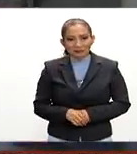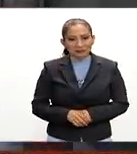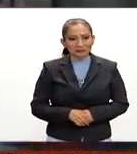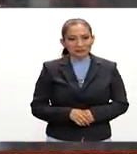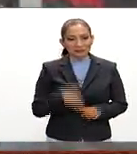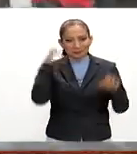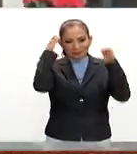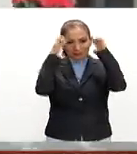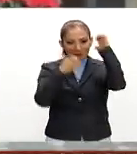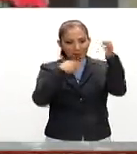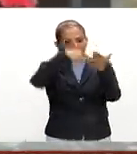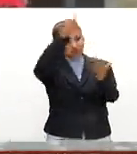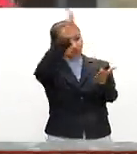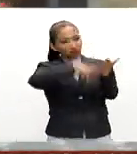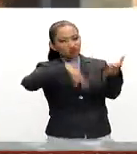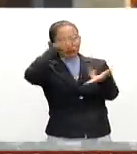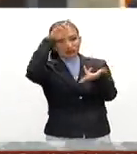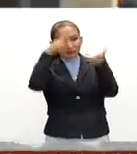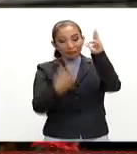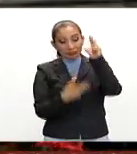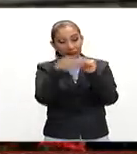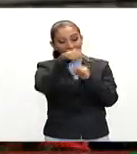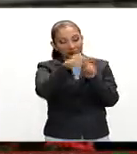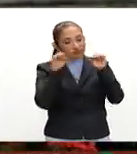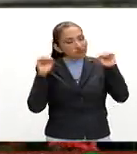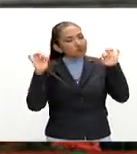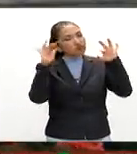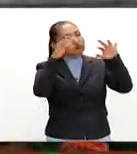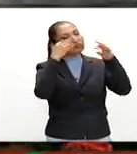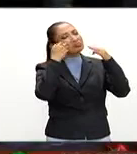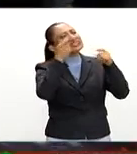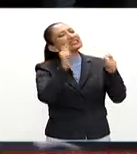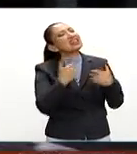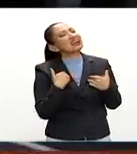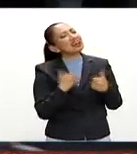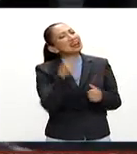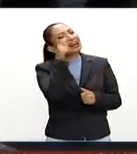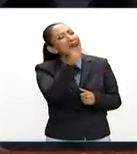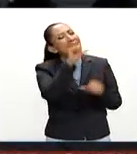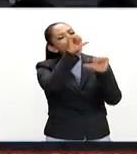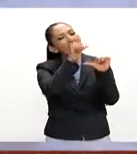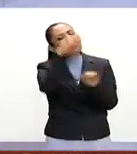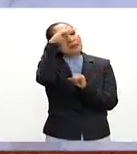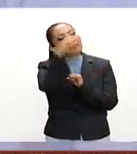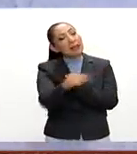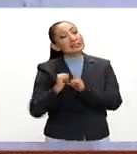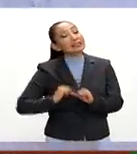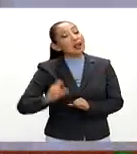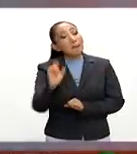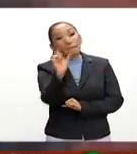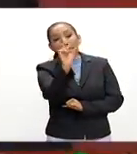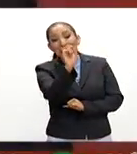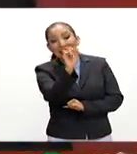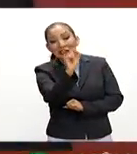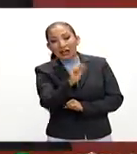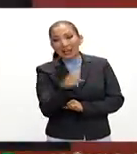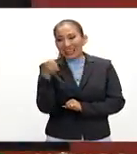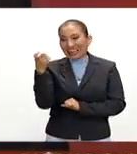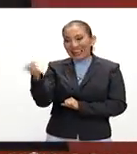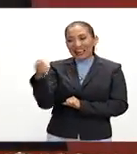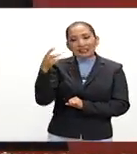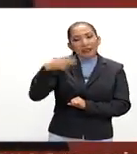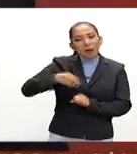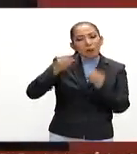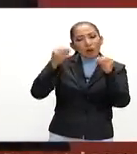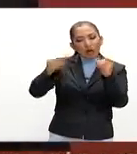la exposición pinta la revolución permitirá al espectador entender y admirar el arte mexicano del siglo XX esta es una de